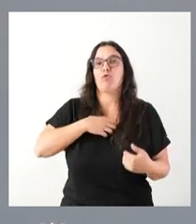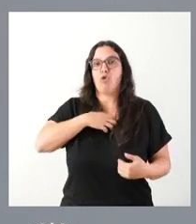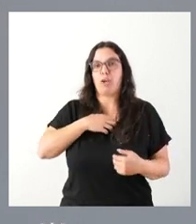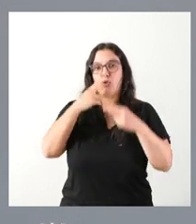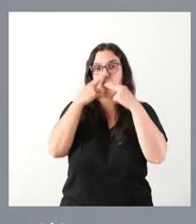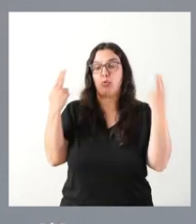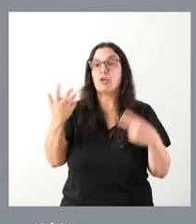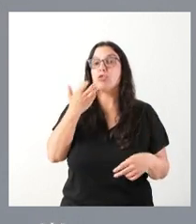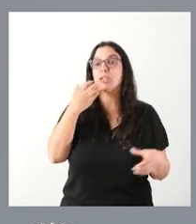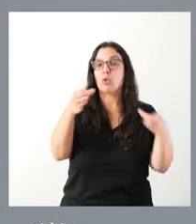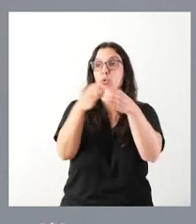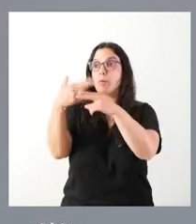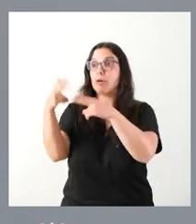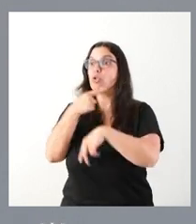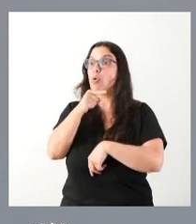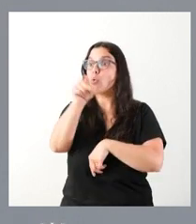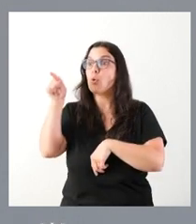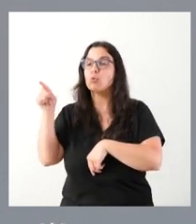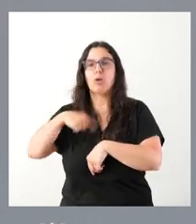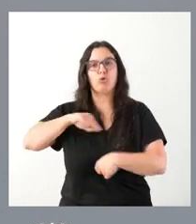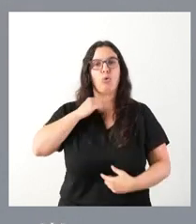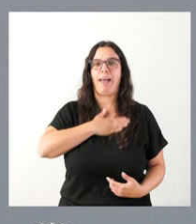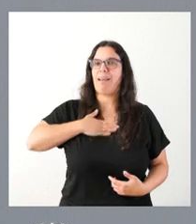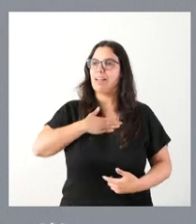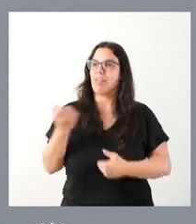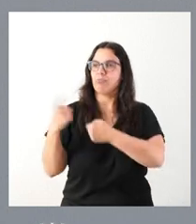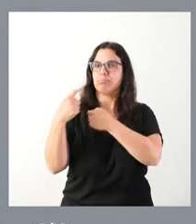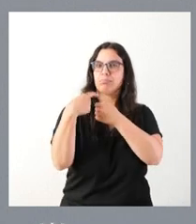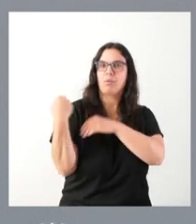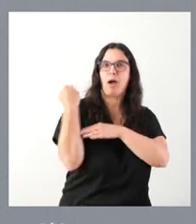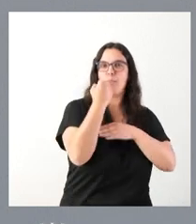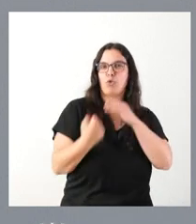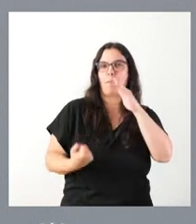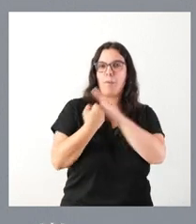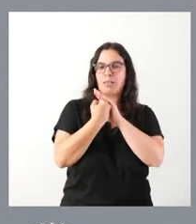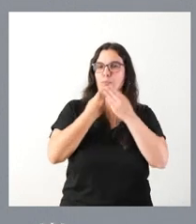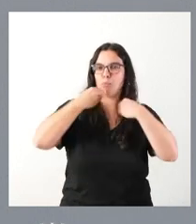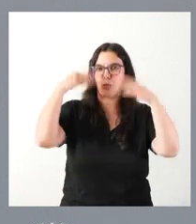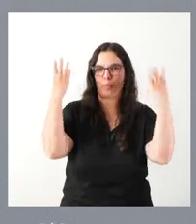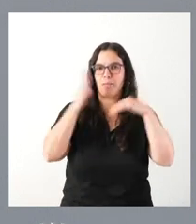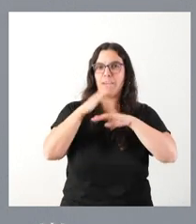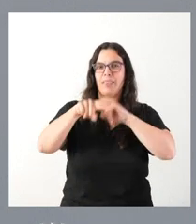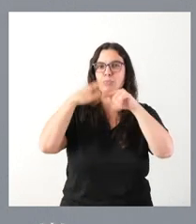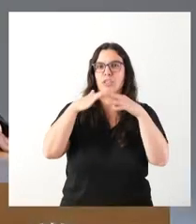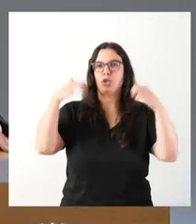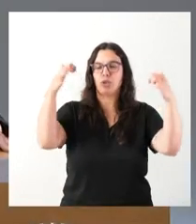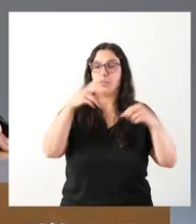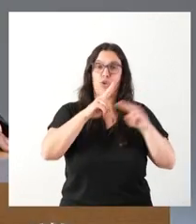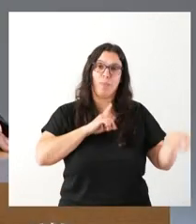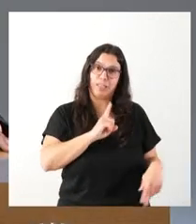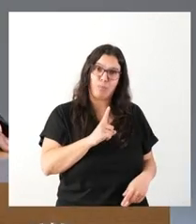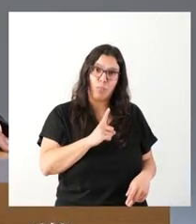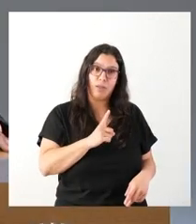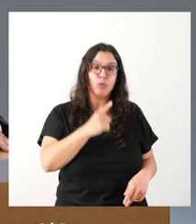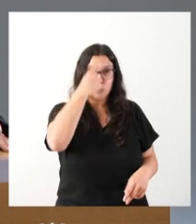partidos políticos que les guste, por lo estamos encantados de sumar cuantos más apoyos mejor en las Cortes de Castilla. Pero no me ha contestado a si